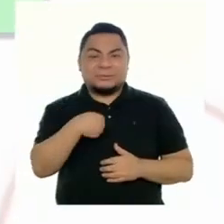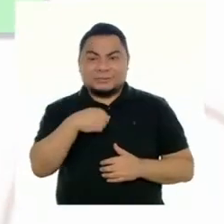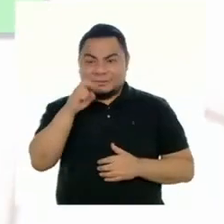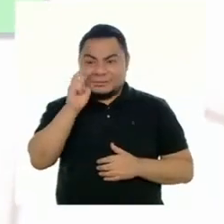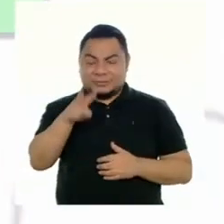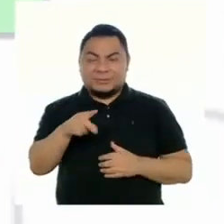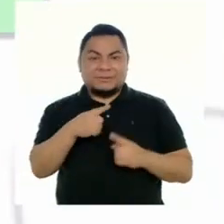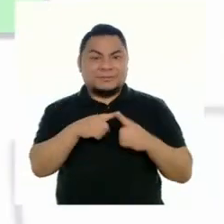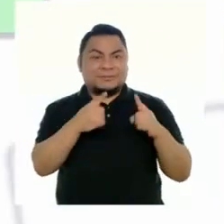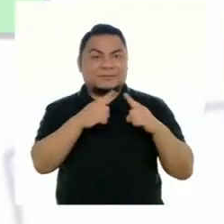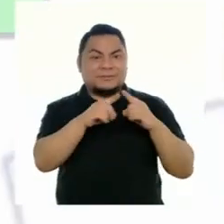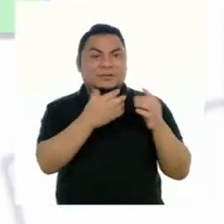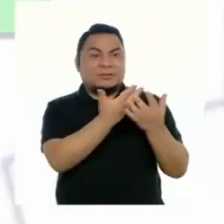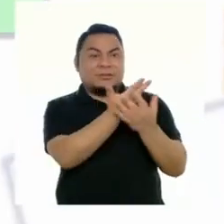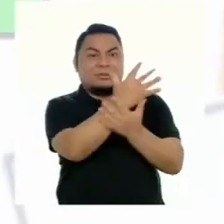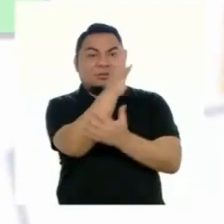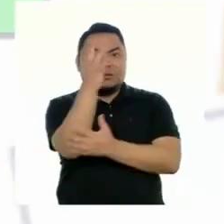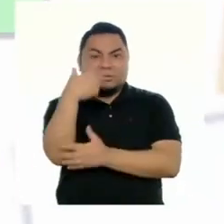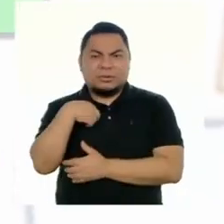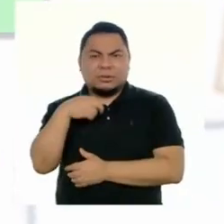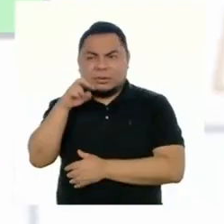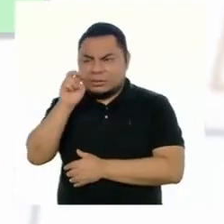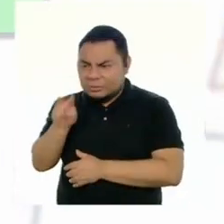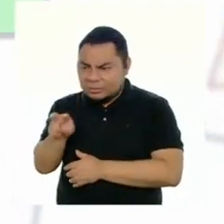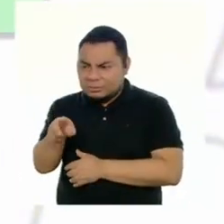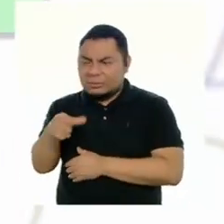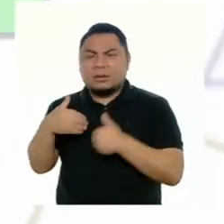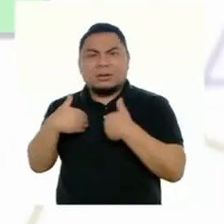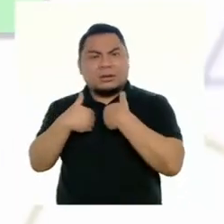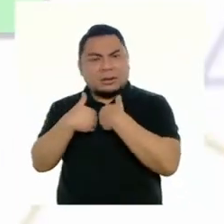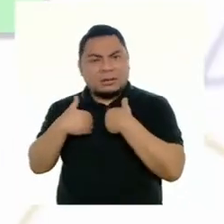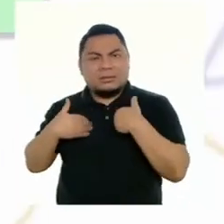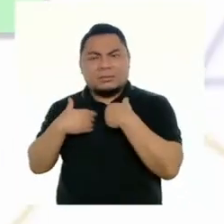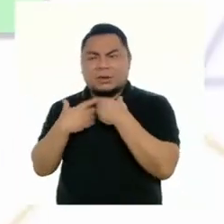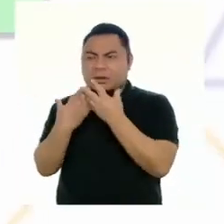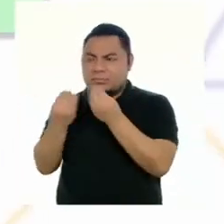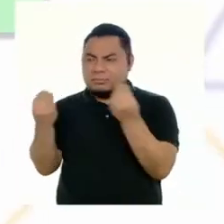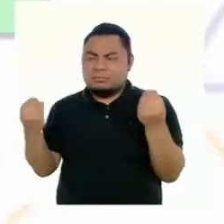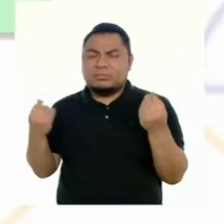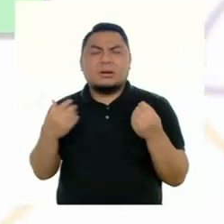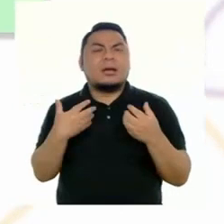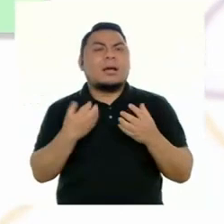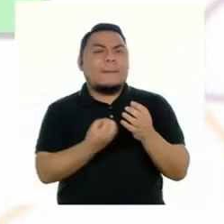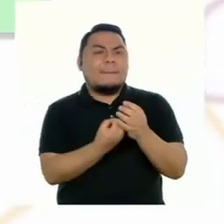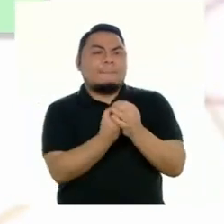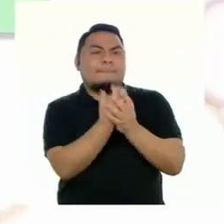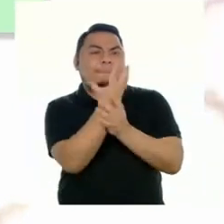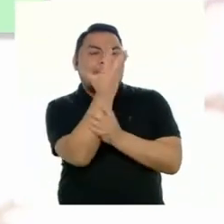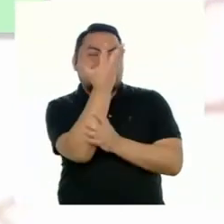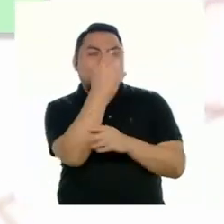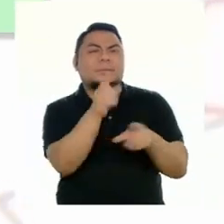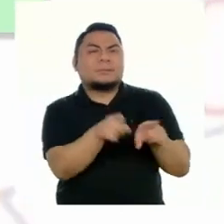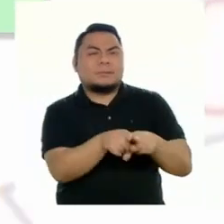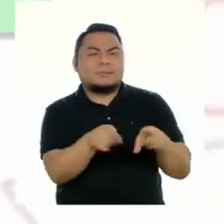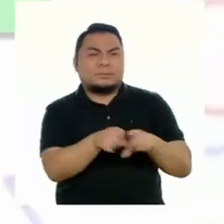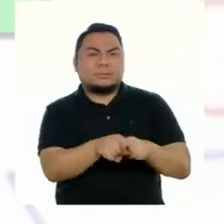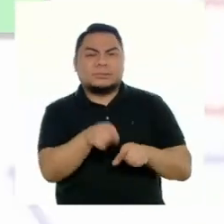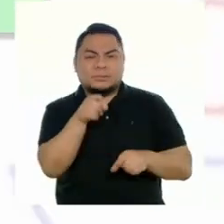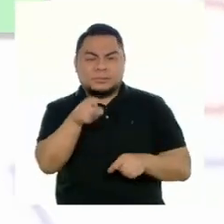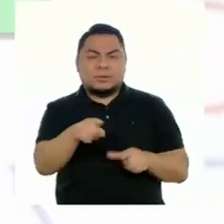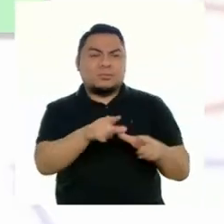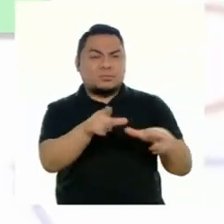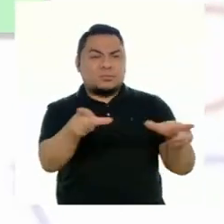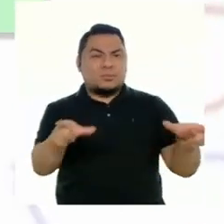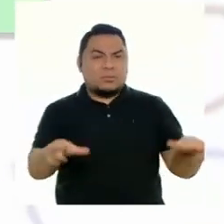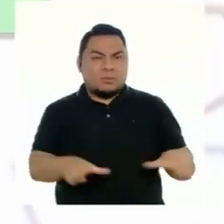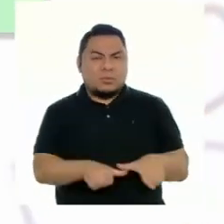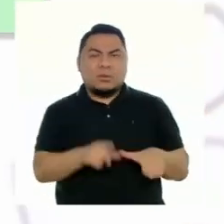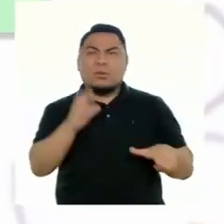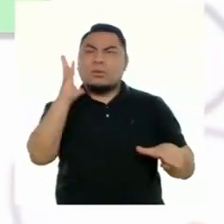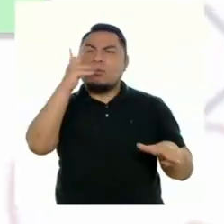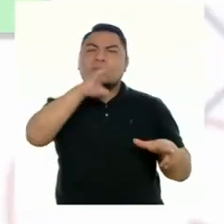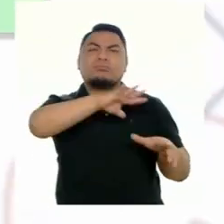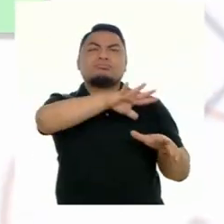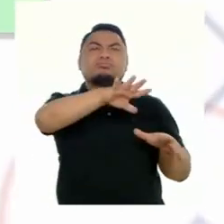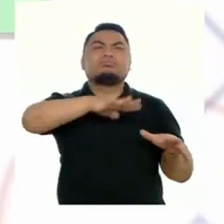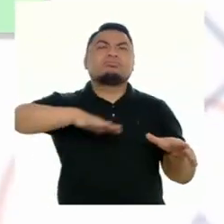Miluska. Veo la diversidad que tenemos no solo en animales y plantas, sino también en lugares y paisajes.